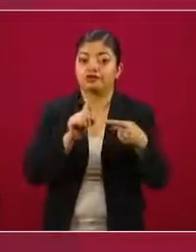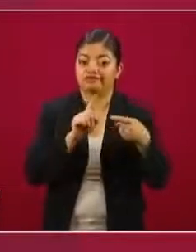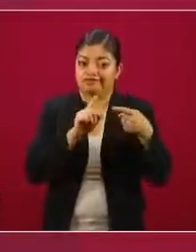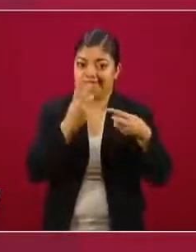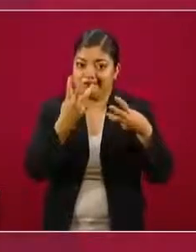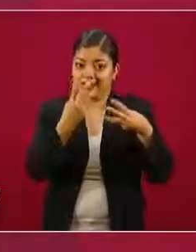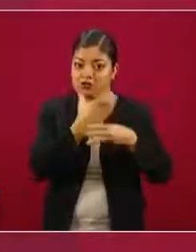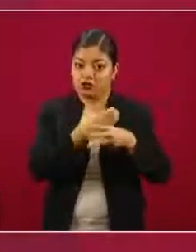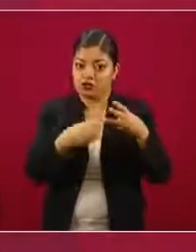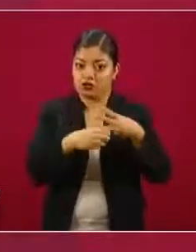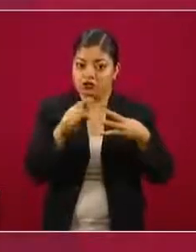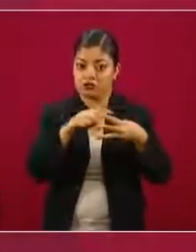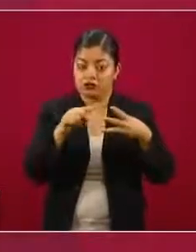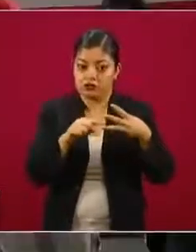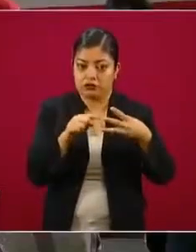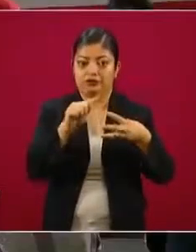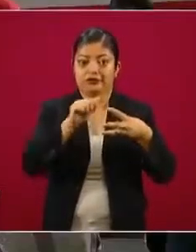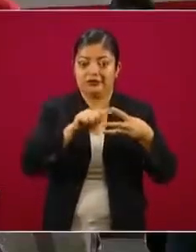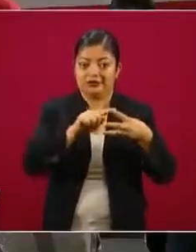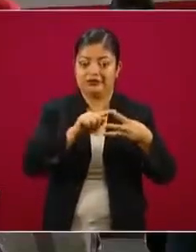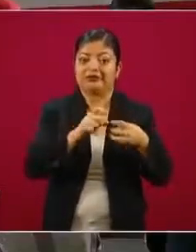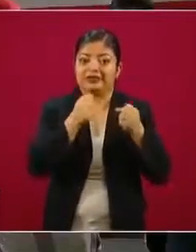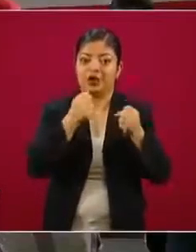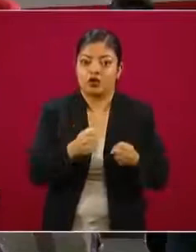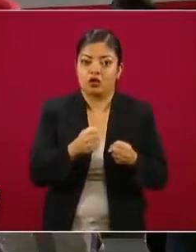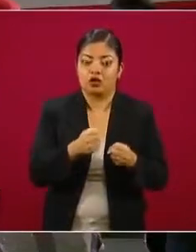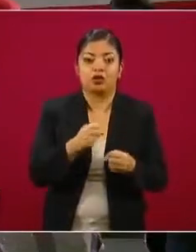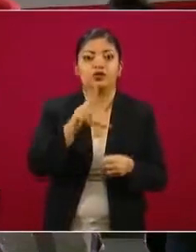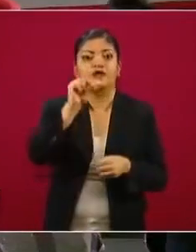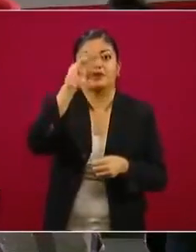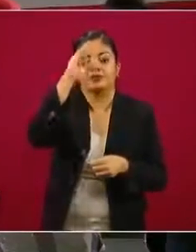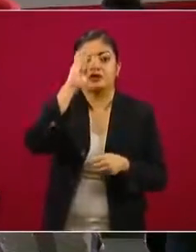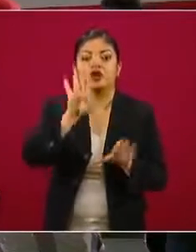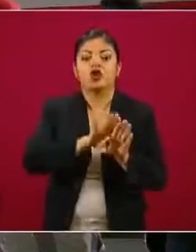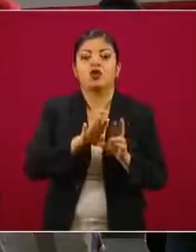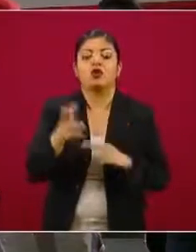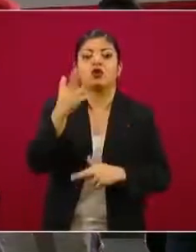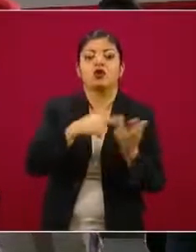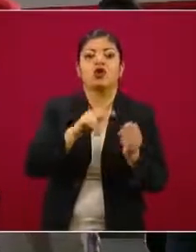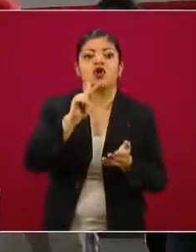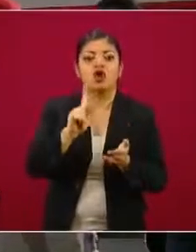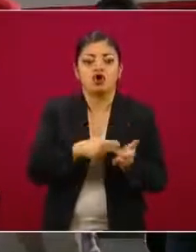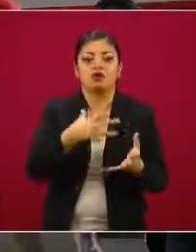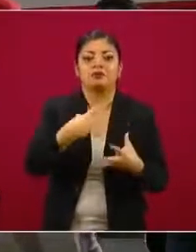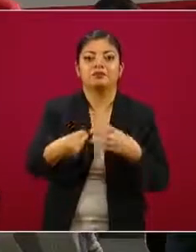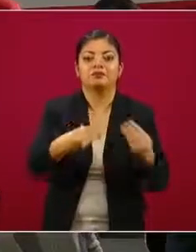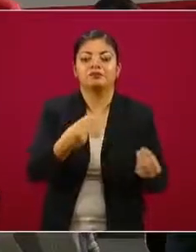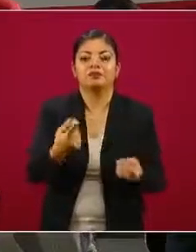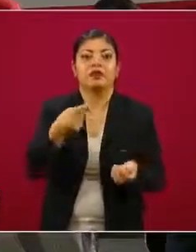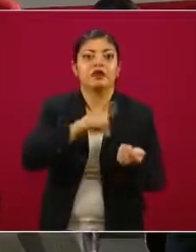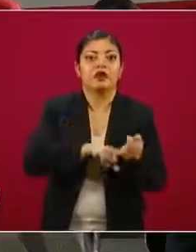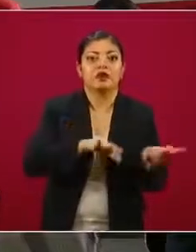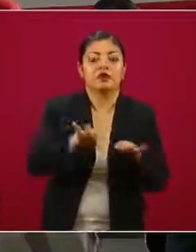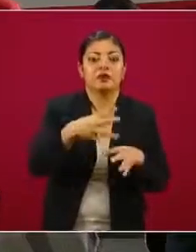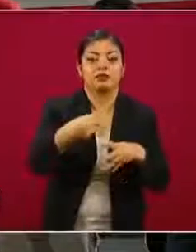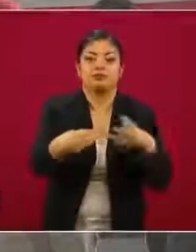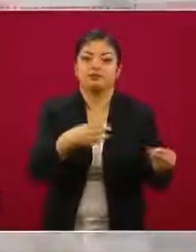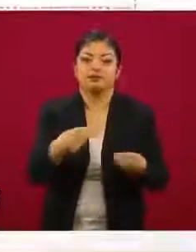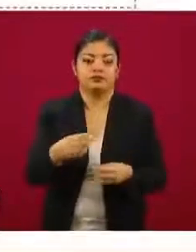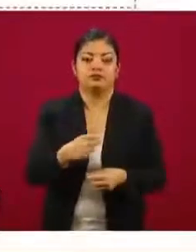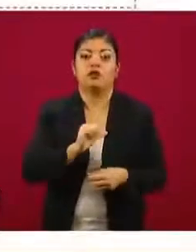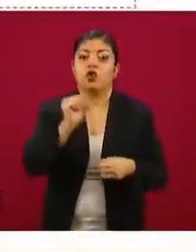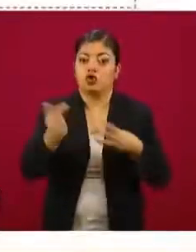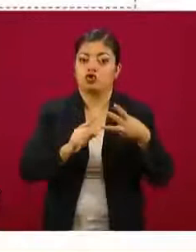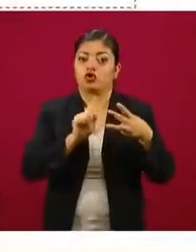no signifique un rebrote de contagios por COVID y brotes en los centros de trabajo. Que sea saludable, es